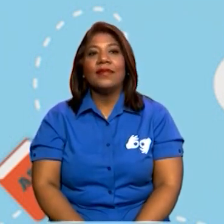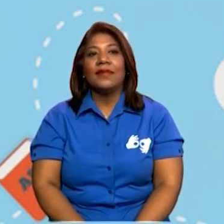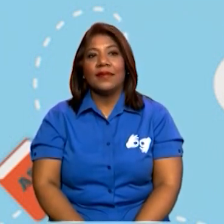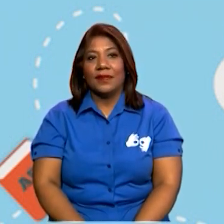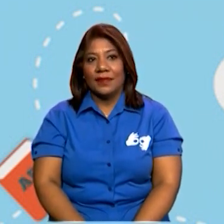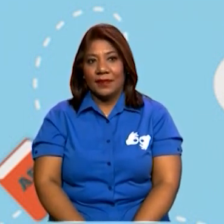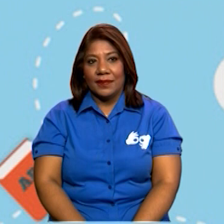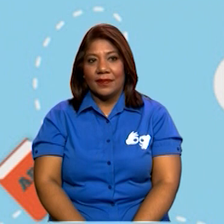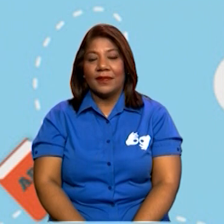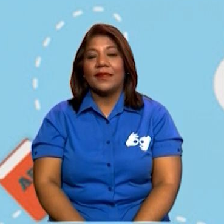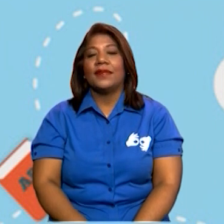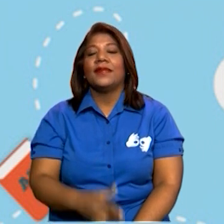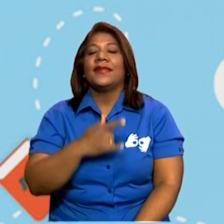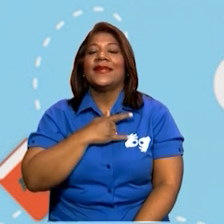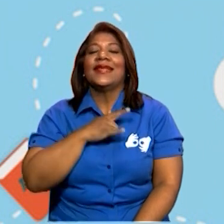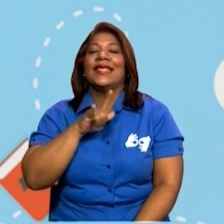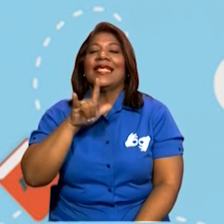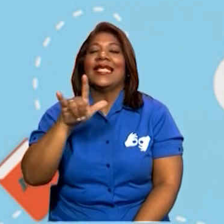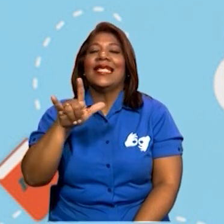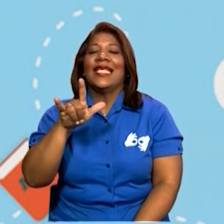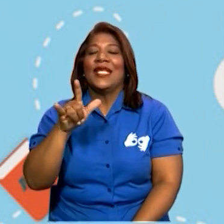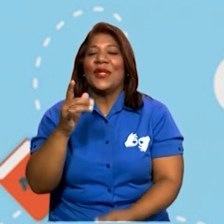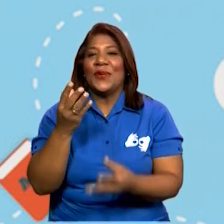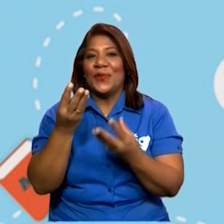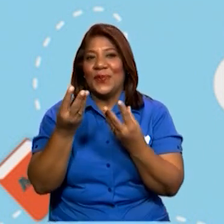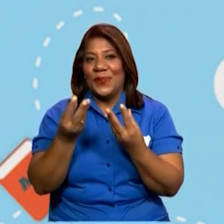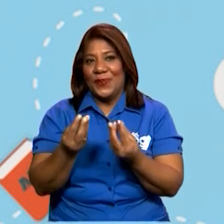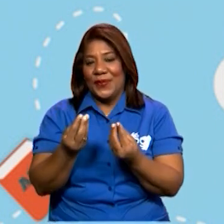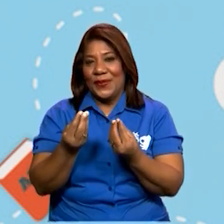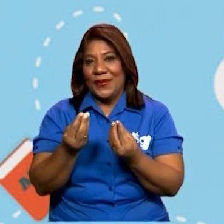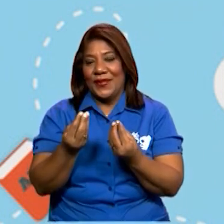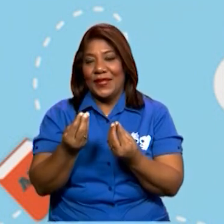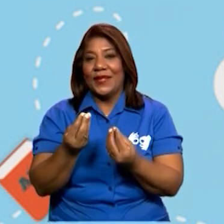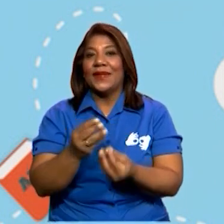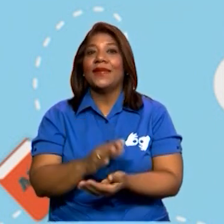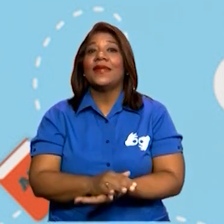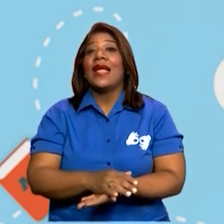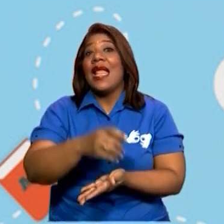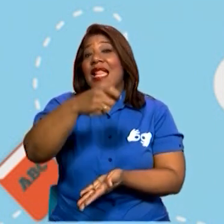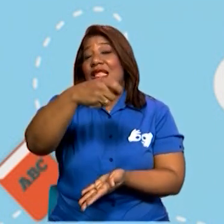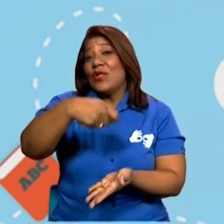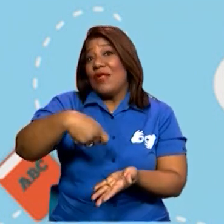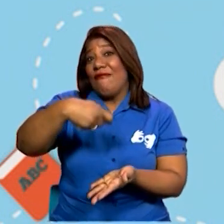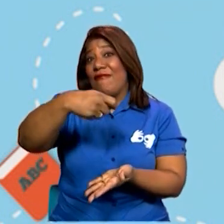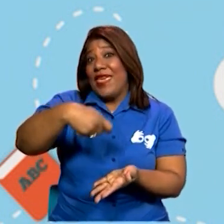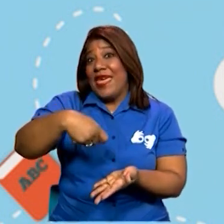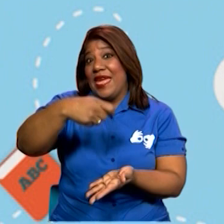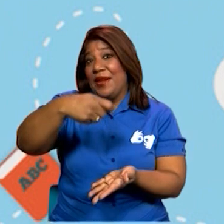¿Verdad? Te quiero mucho. La despedida. Y por último,